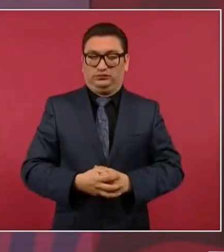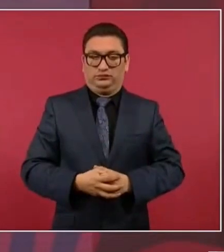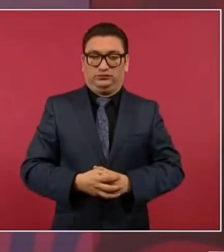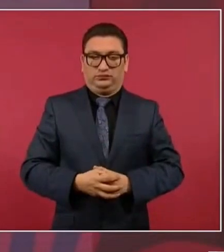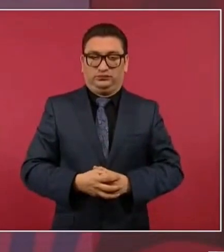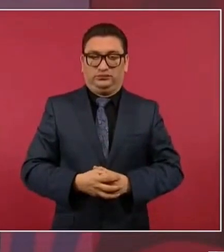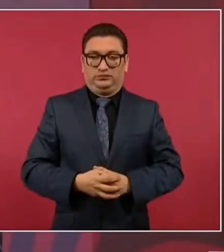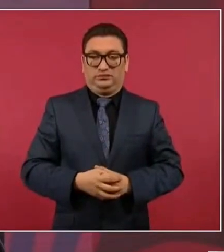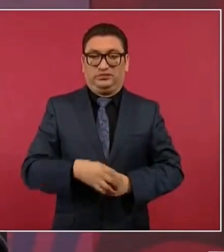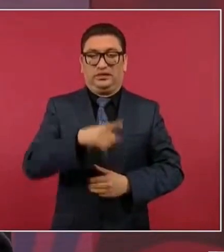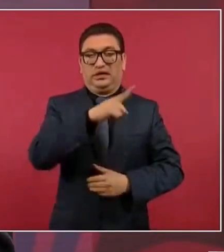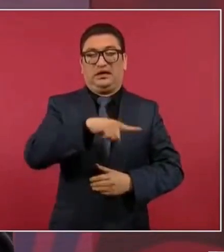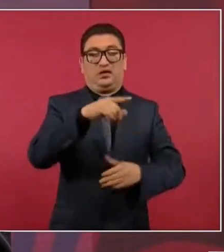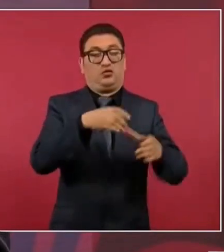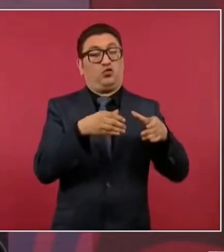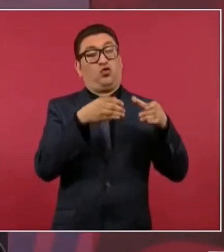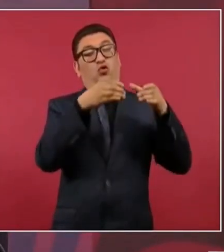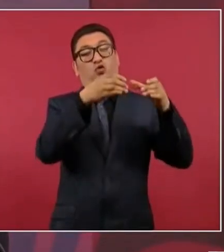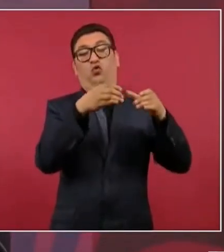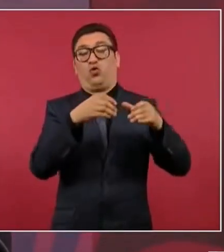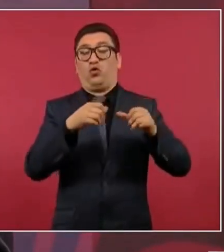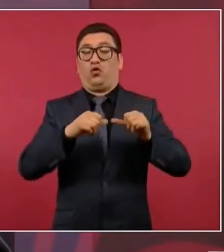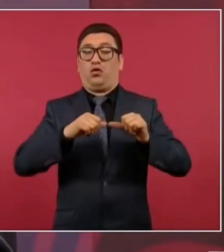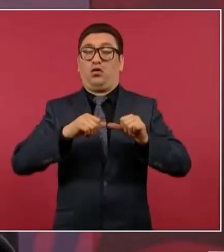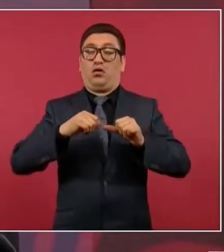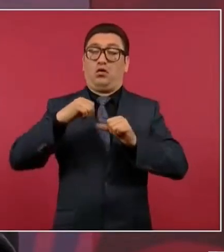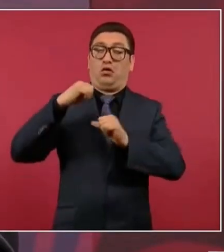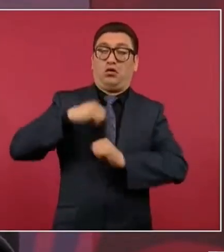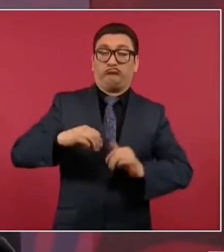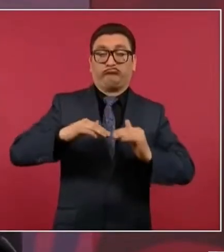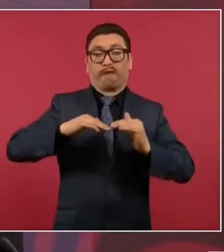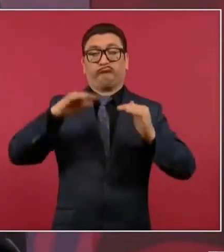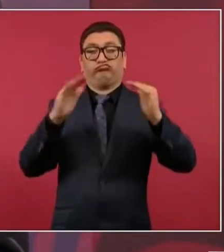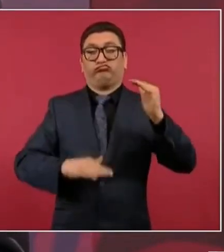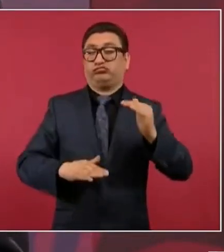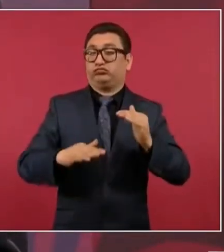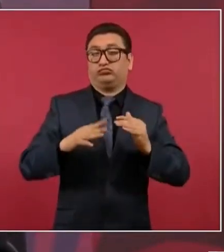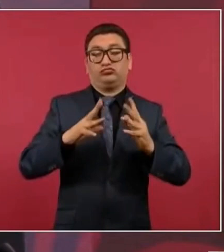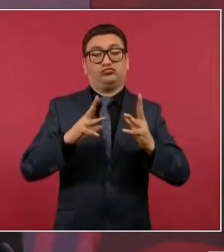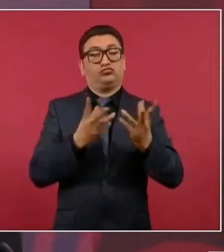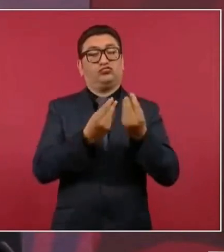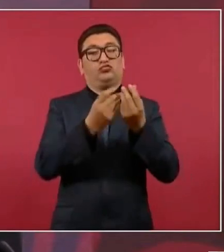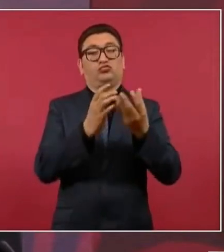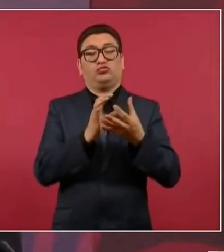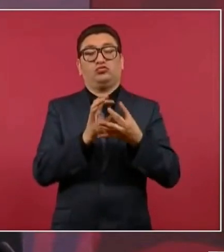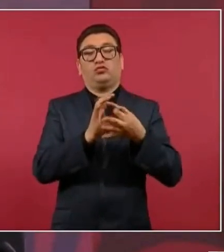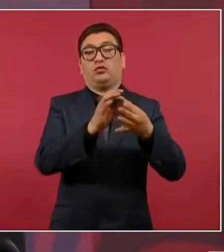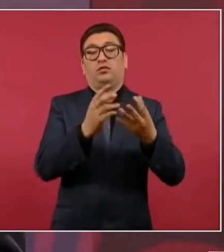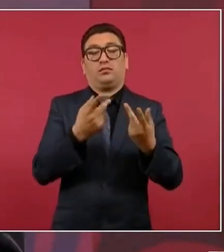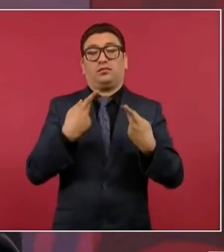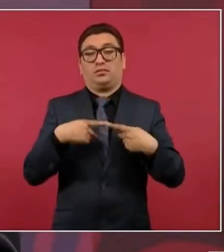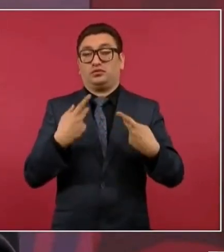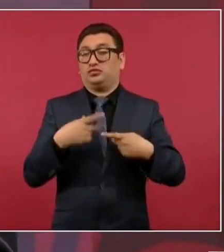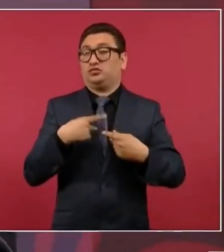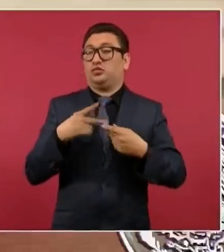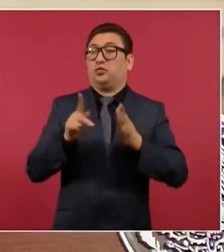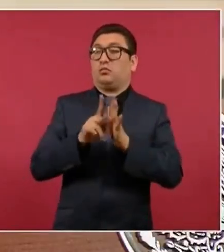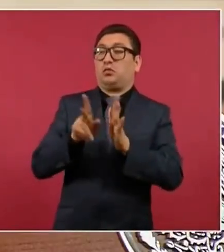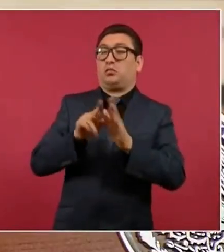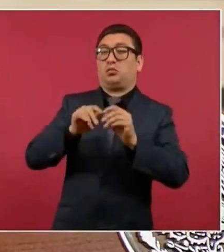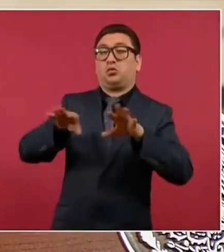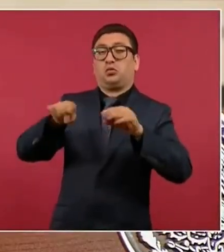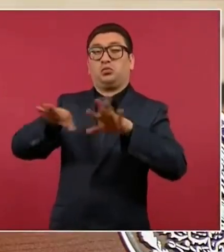La oligarquía con sus achichincles, voceros, sus